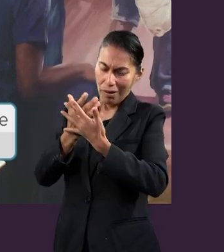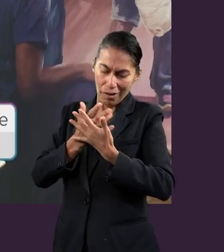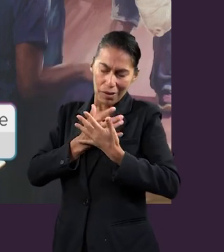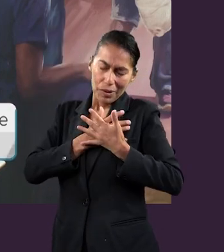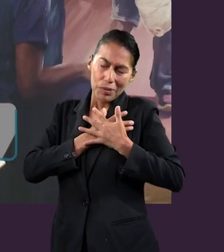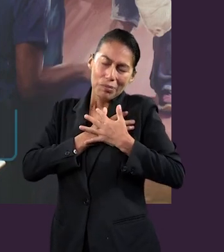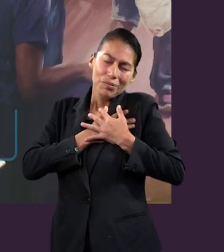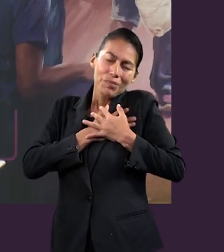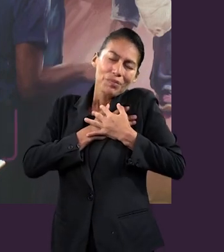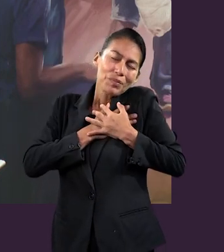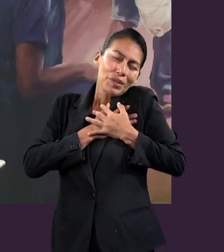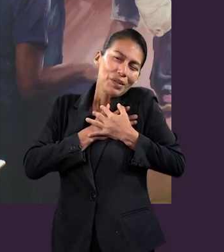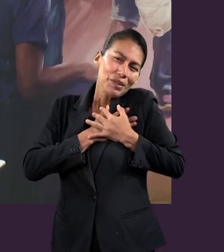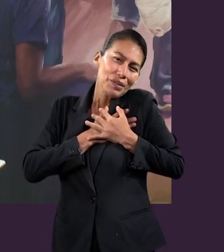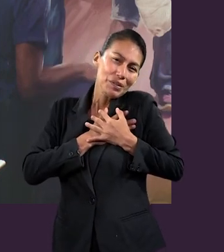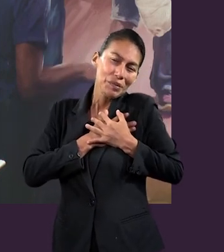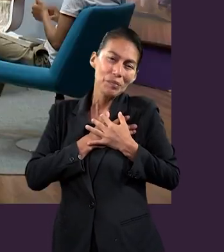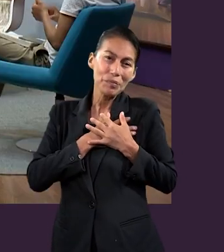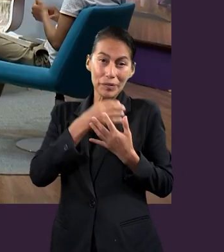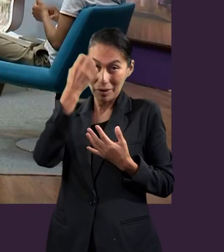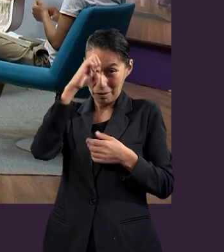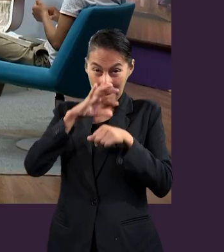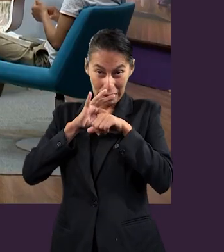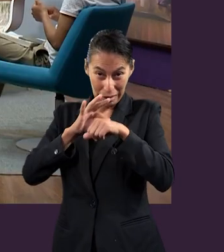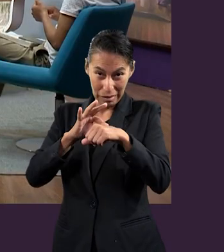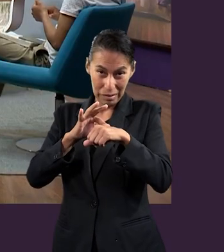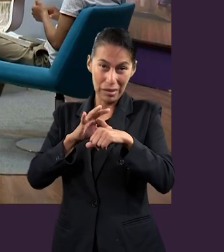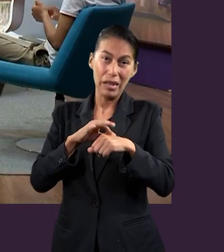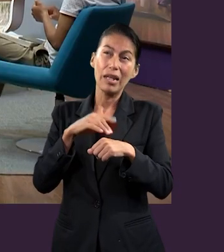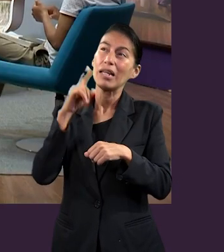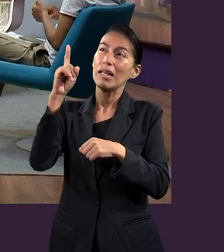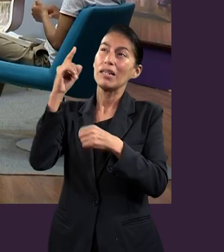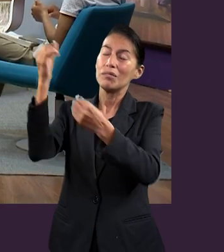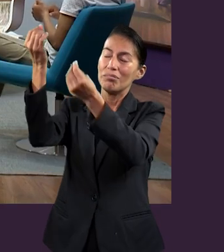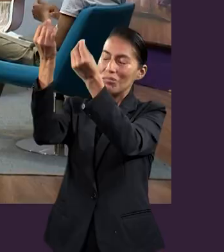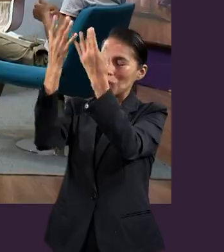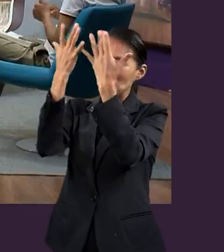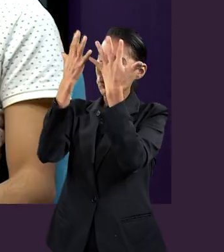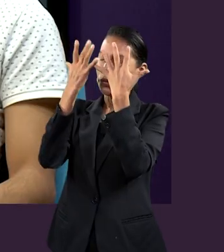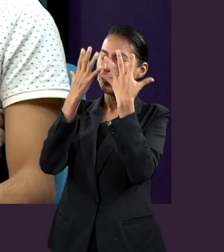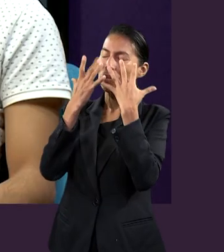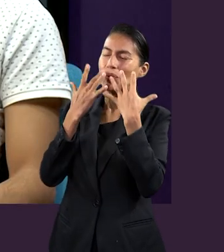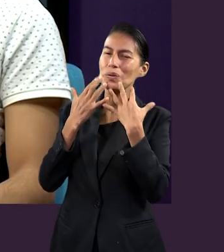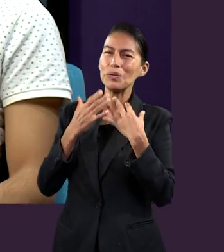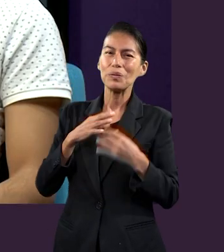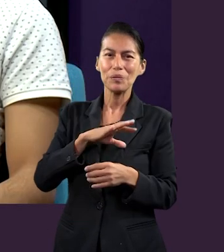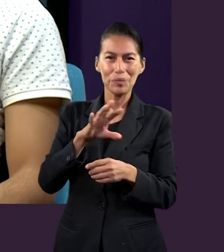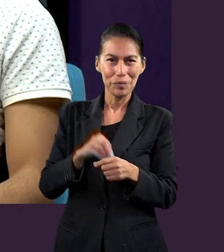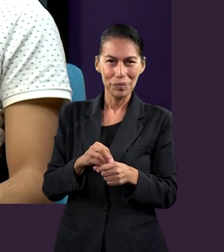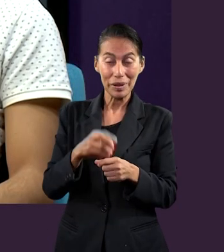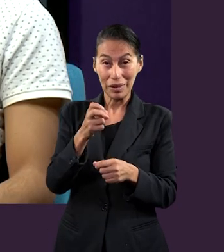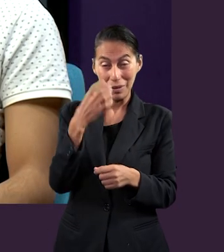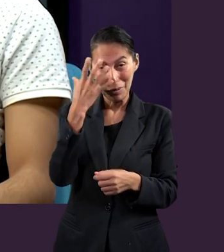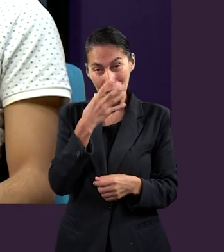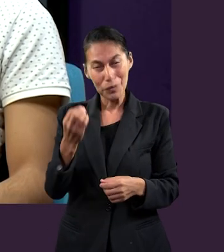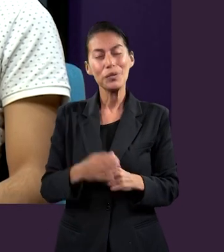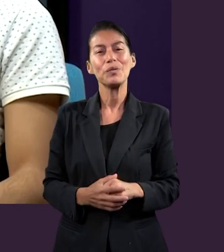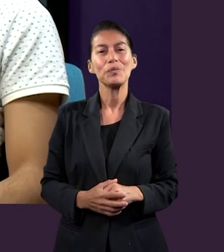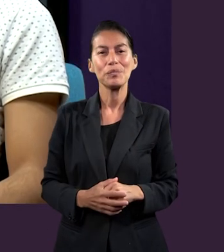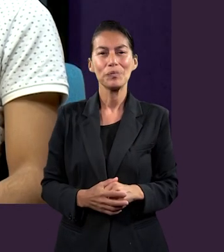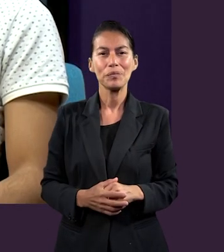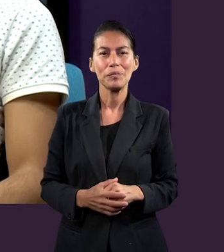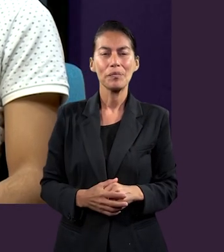amor que Dios tiene hacia nosotros y finalmente podamos ser llenos de su plenitud. Es bien bonito pensar